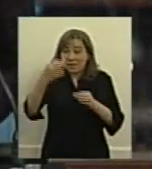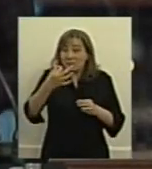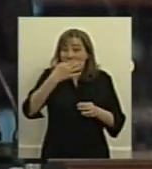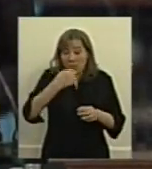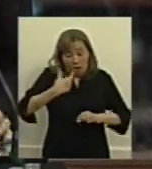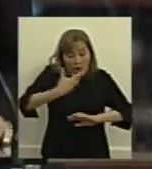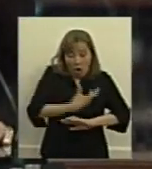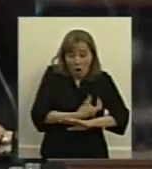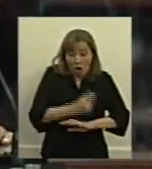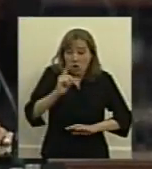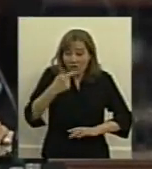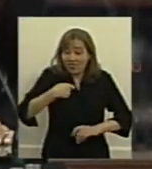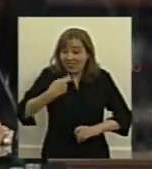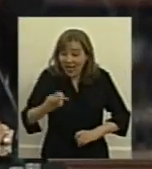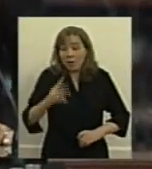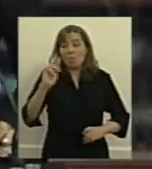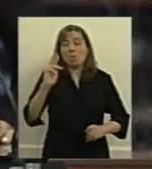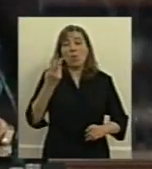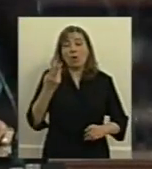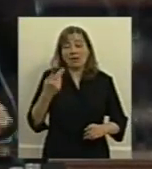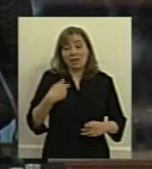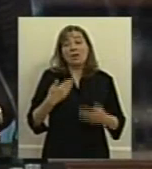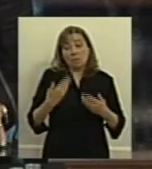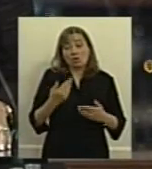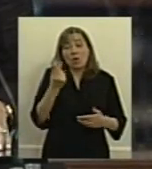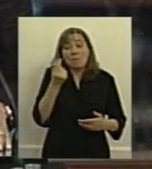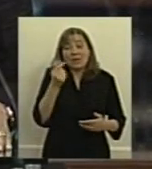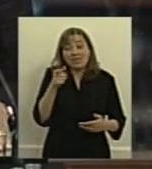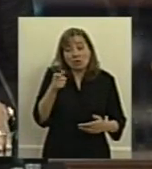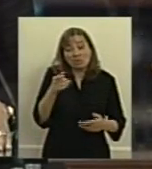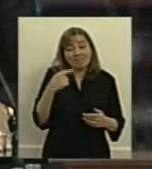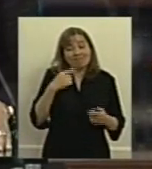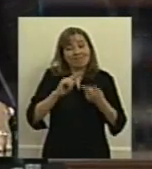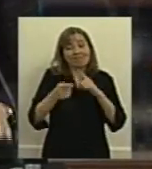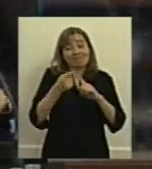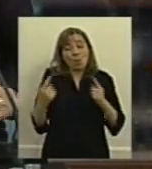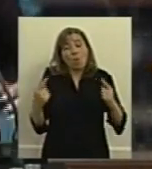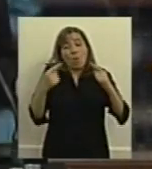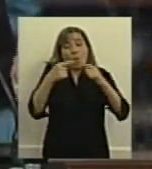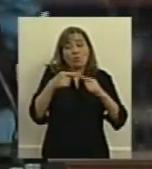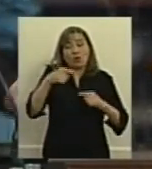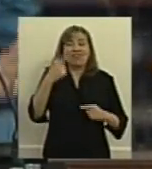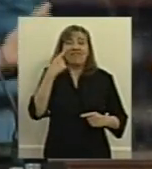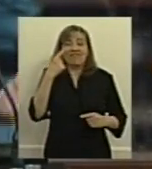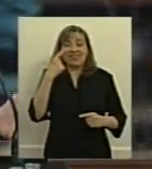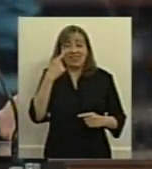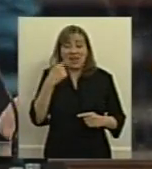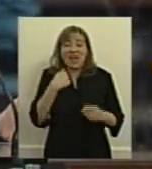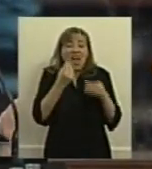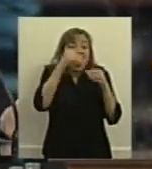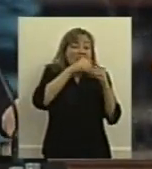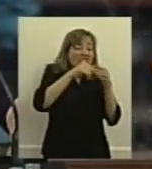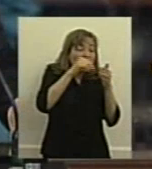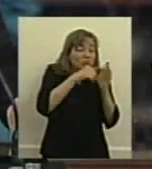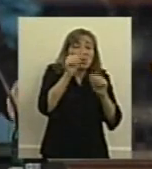persona se muere temo mucho me temo que ese valor esté directamente vinculado más que a los componentes que seguramente